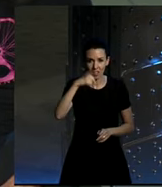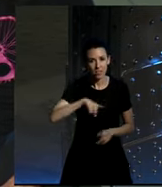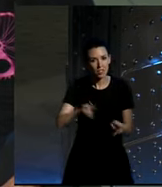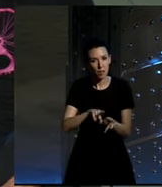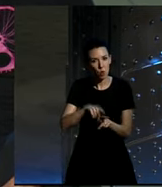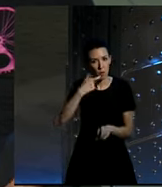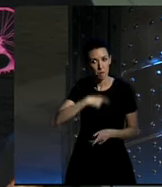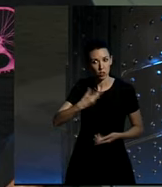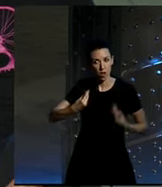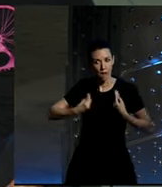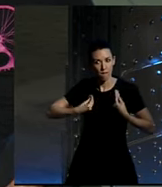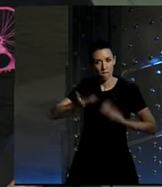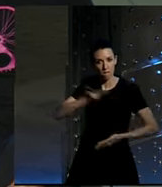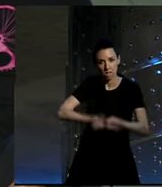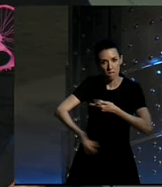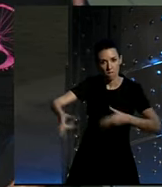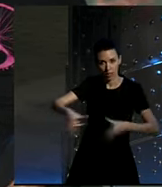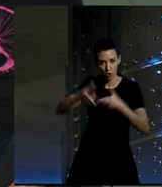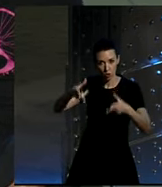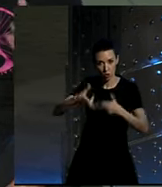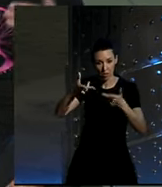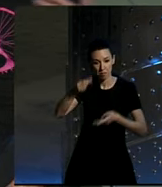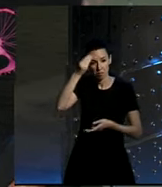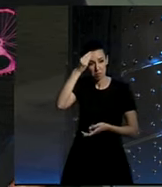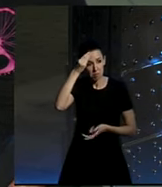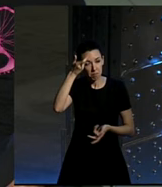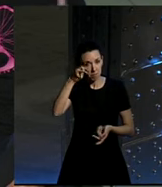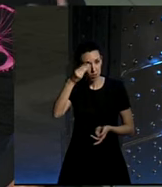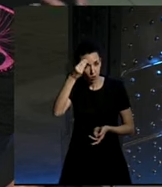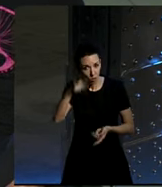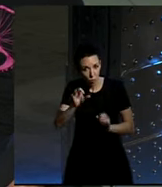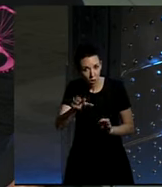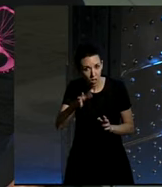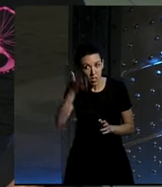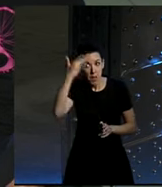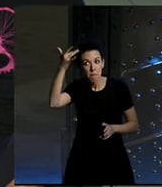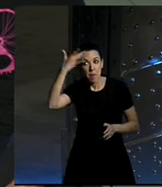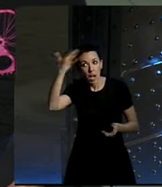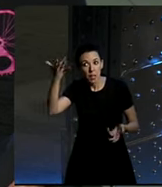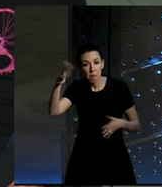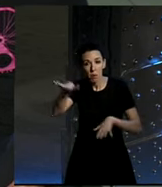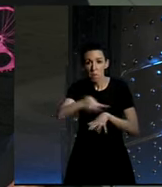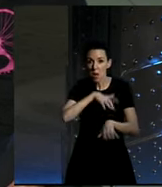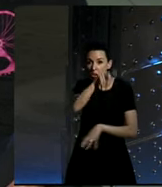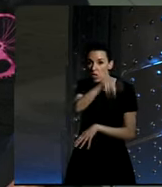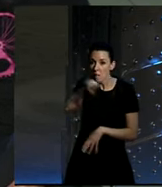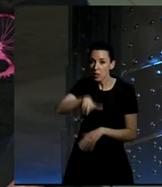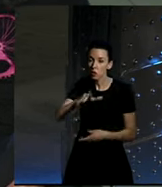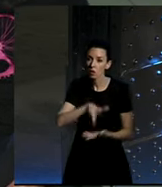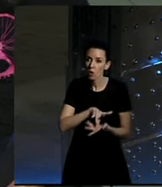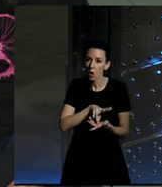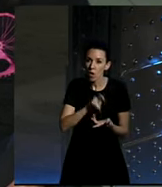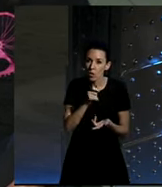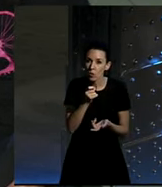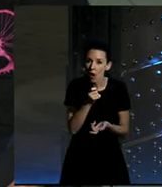persona que convive en sociedad entonces supongo que te refieres a eso que imaginamos que gran parte de las personas vamos haciendo